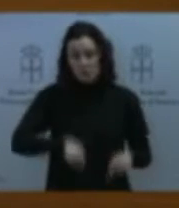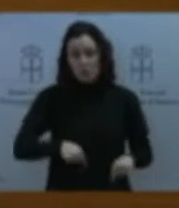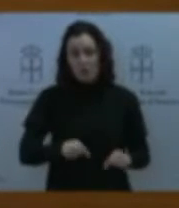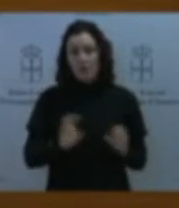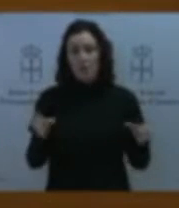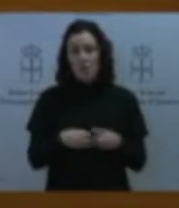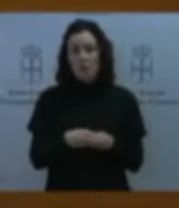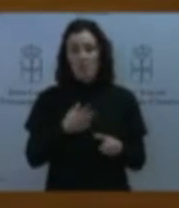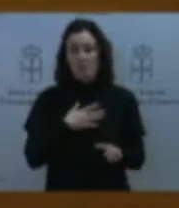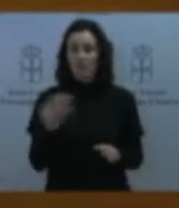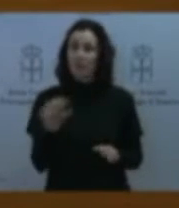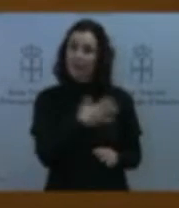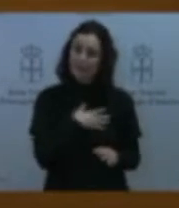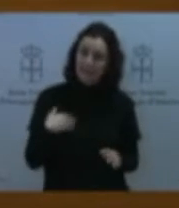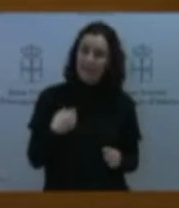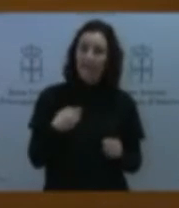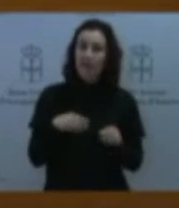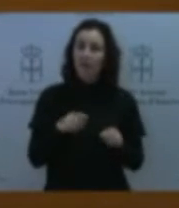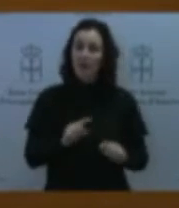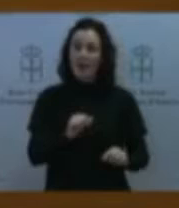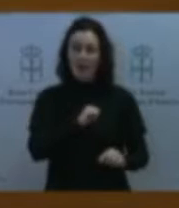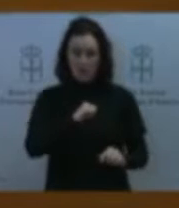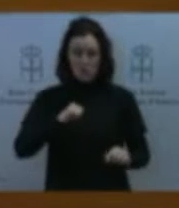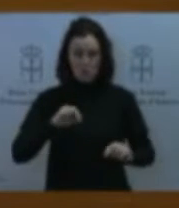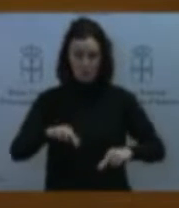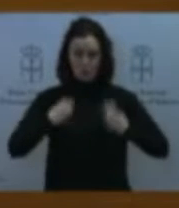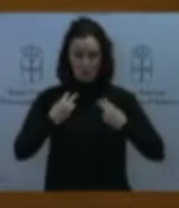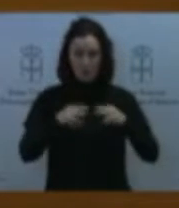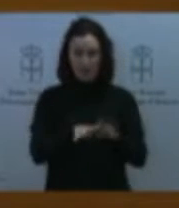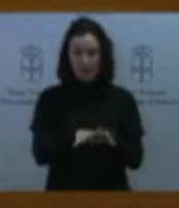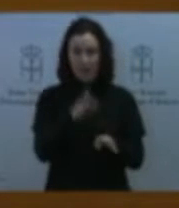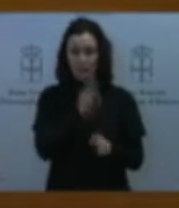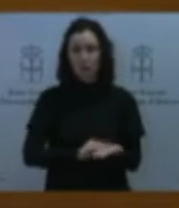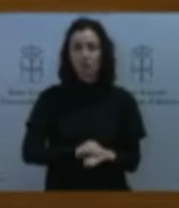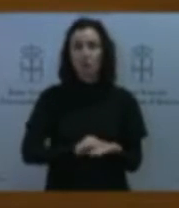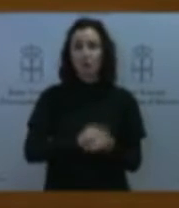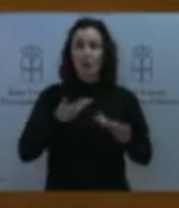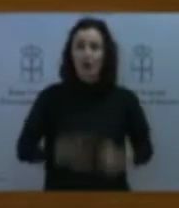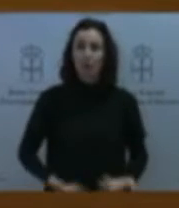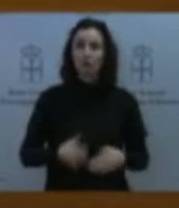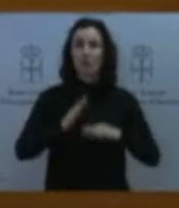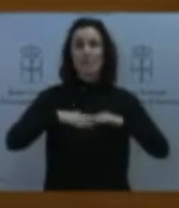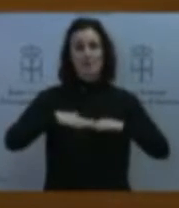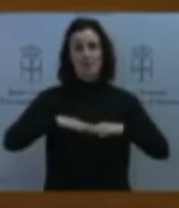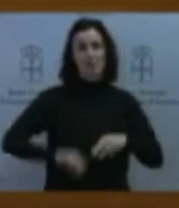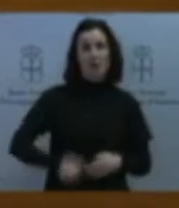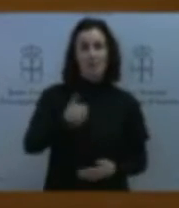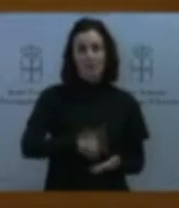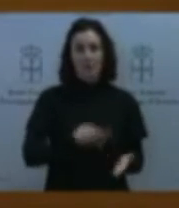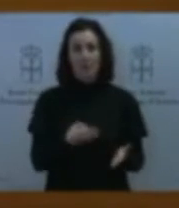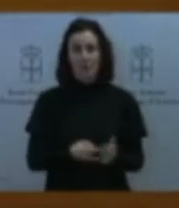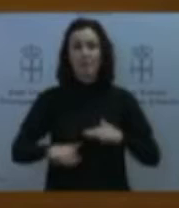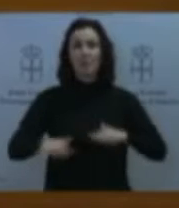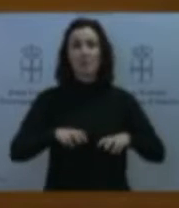que hubiera sido una solución satisfactoria para, al menos, tener una aprobación del Plan de Movilidad de Gijón, esos dos años de trabajo